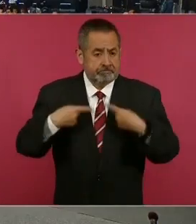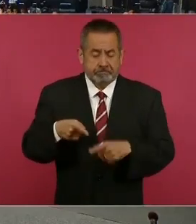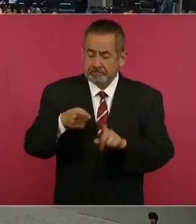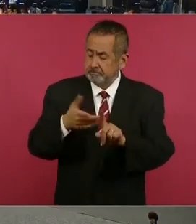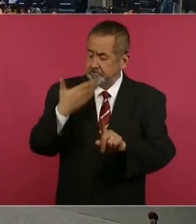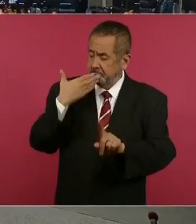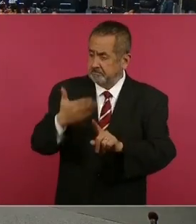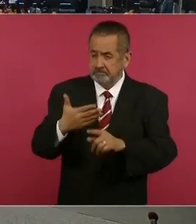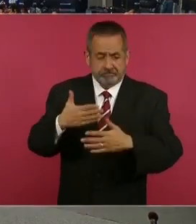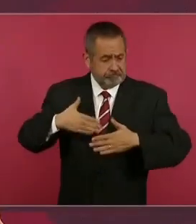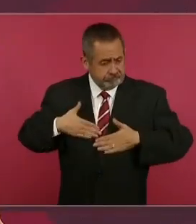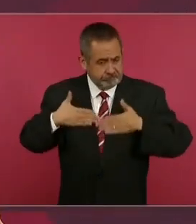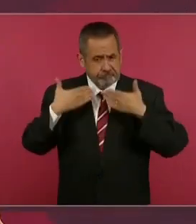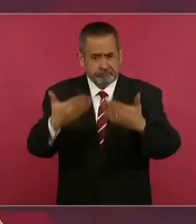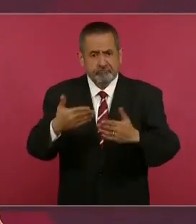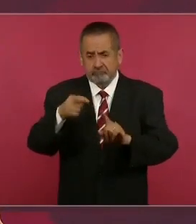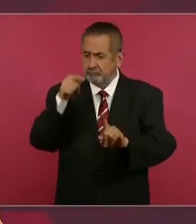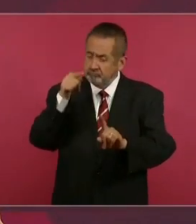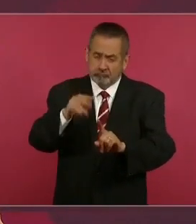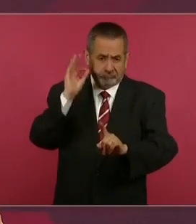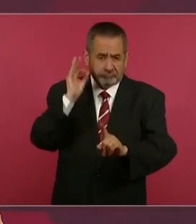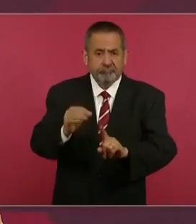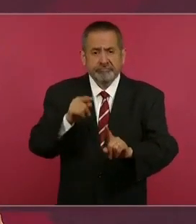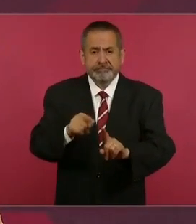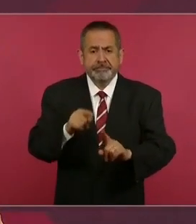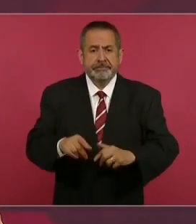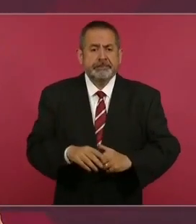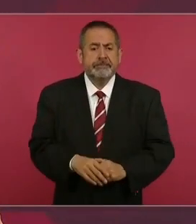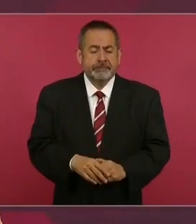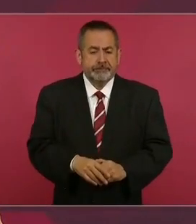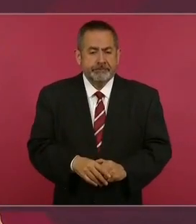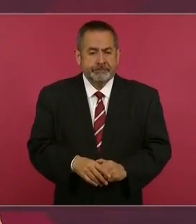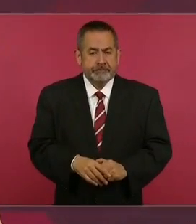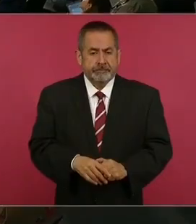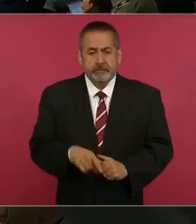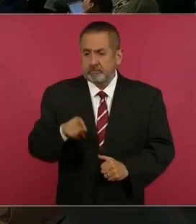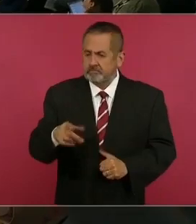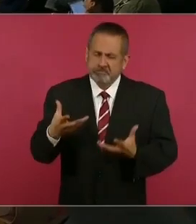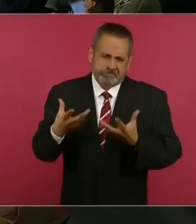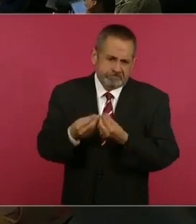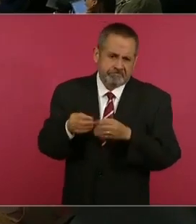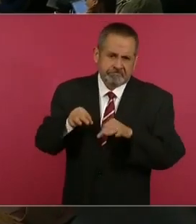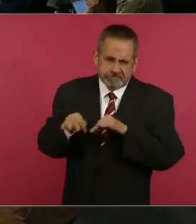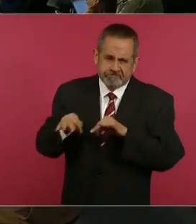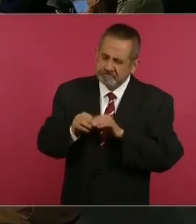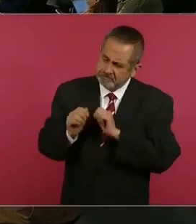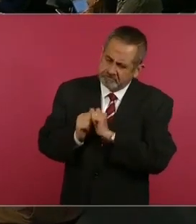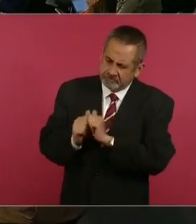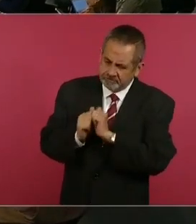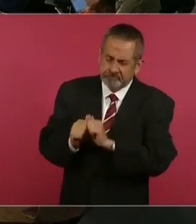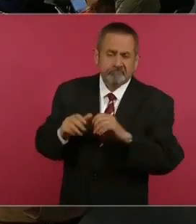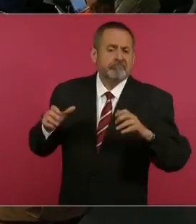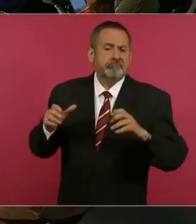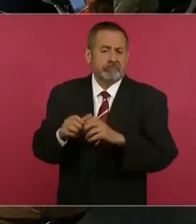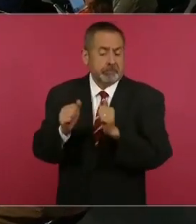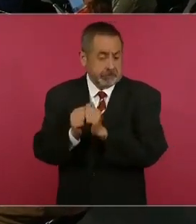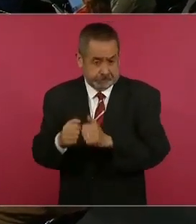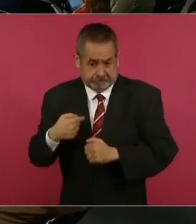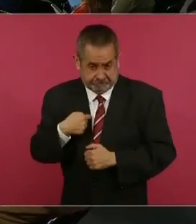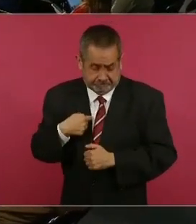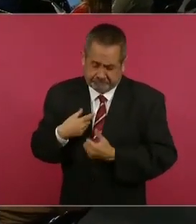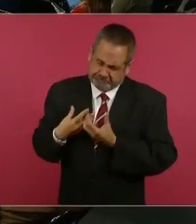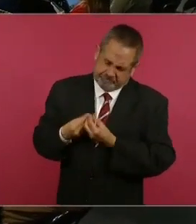absoluta confianza de nosotros, ha estado trabajando conmigo